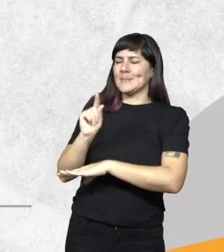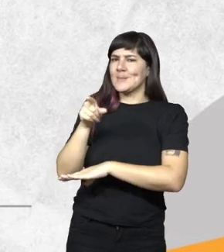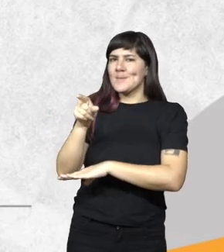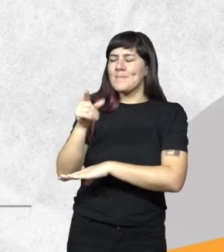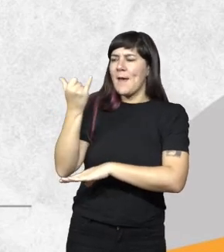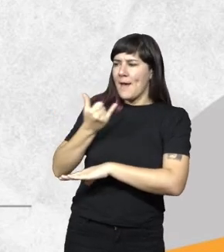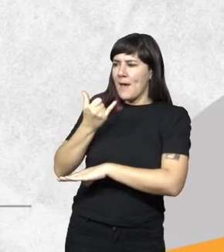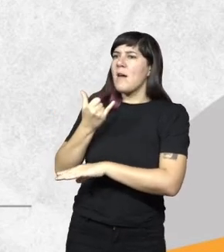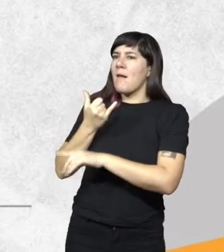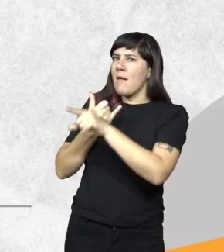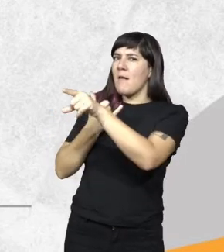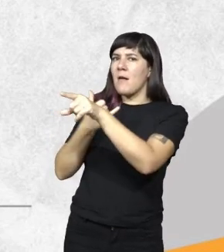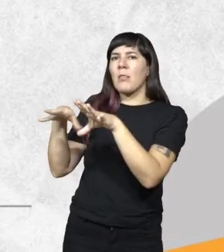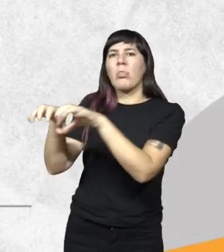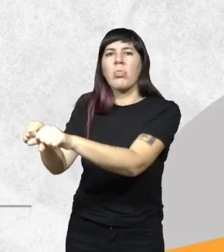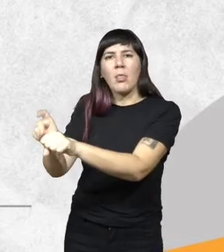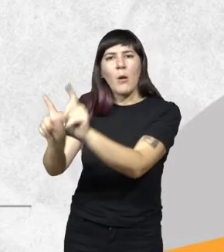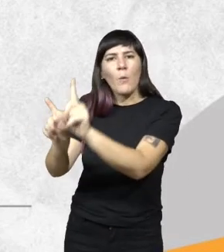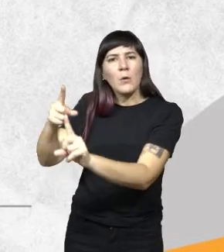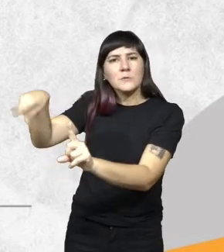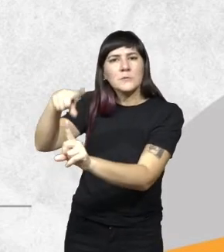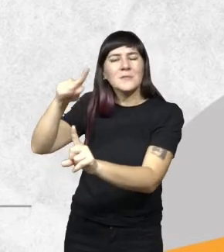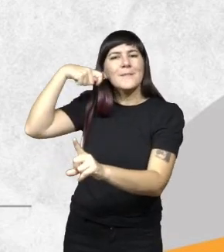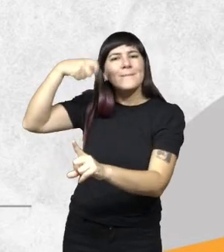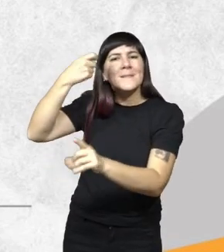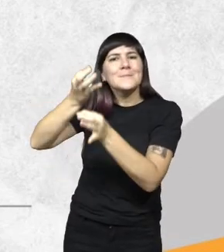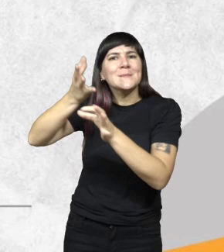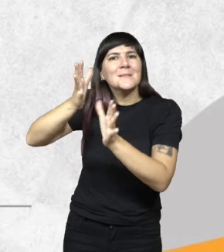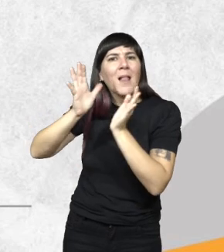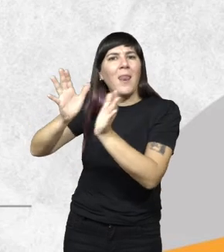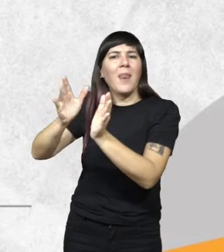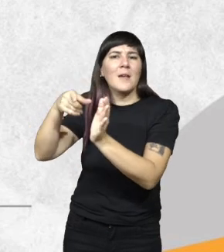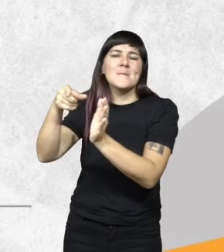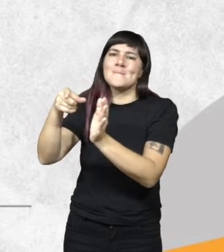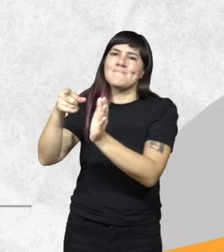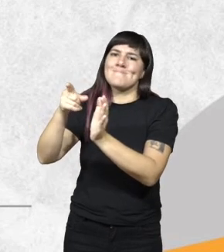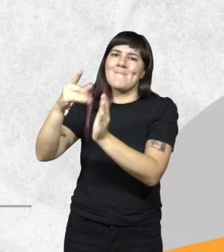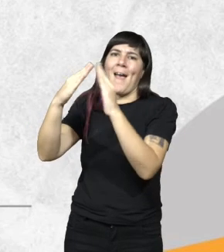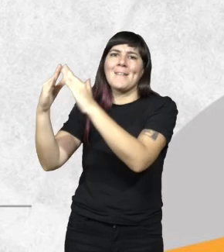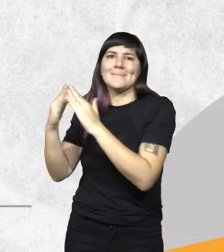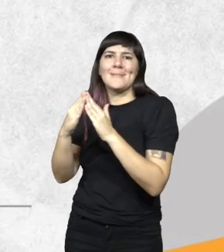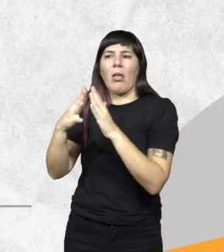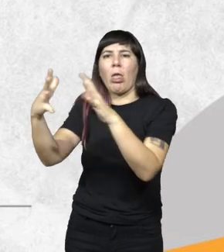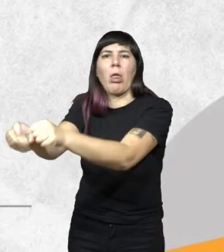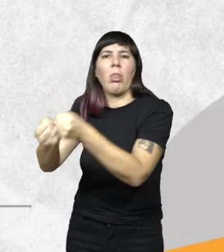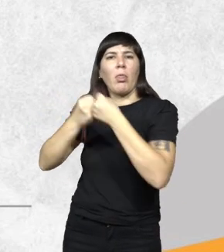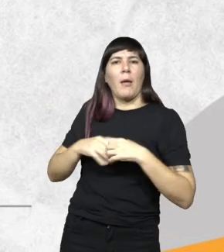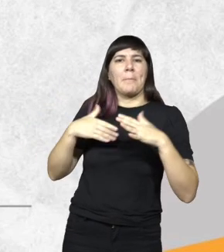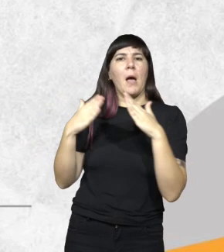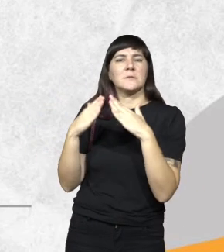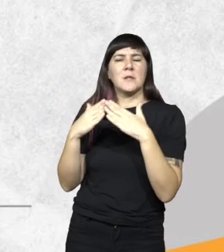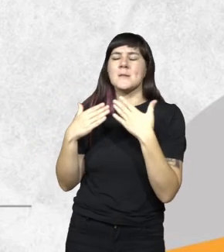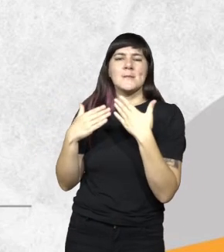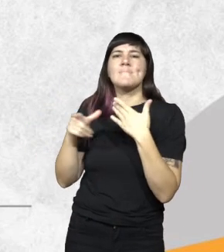con la tenencia de ejemplares de fauna silvestres en un ambiente urbano en una casa bueno estas